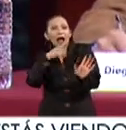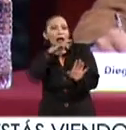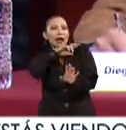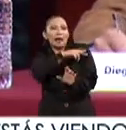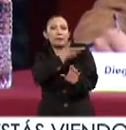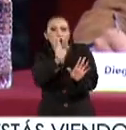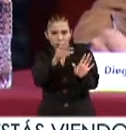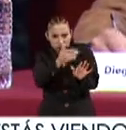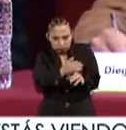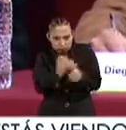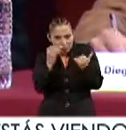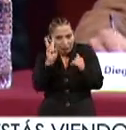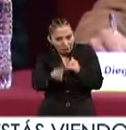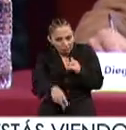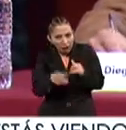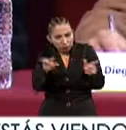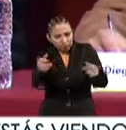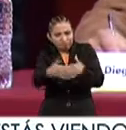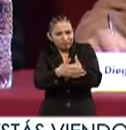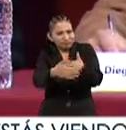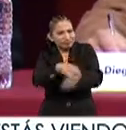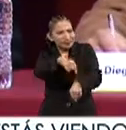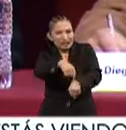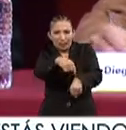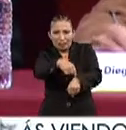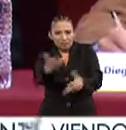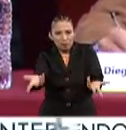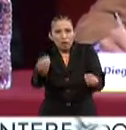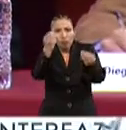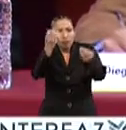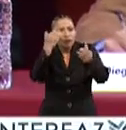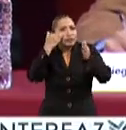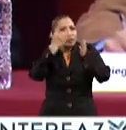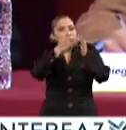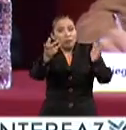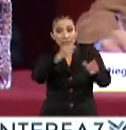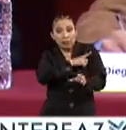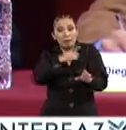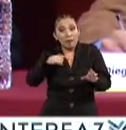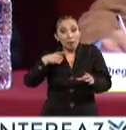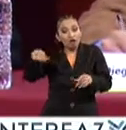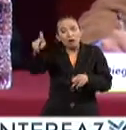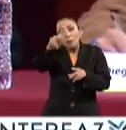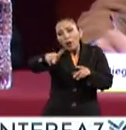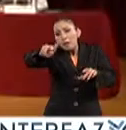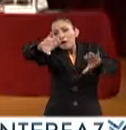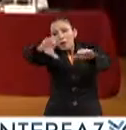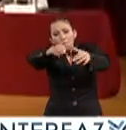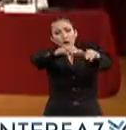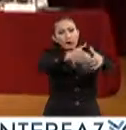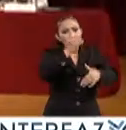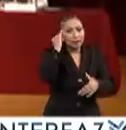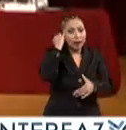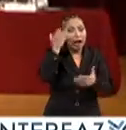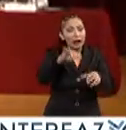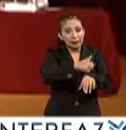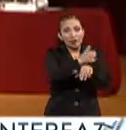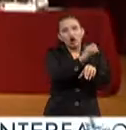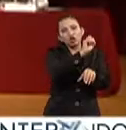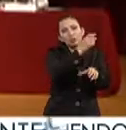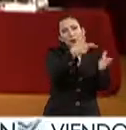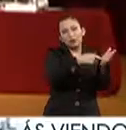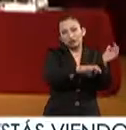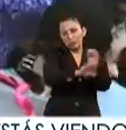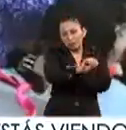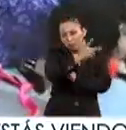en realidad es poco en función de mucho tiempo y lo que le debemos a los pueblos y comunidades creado entre octubre de